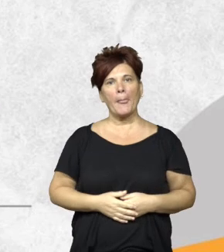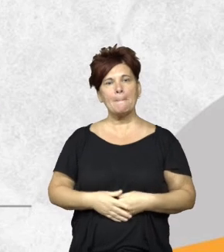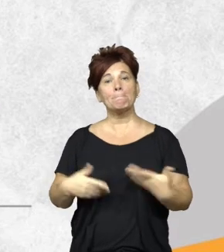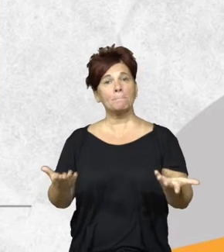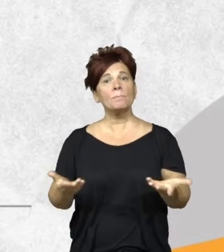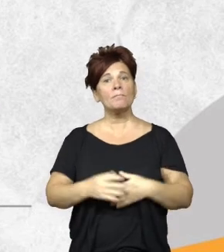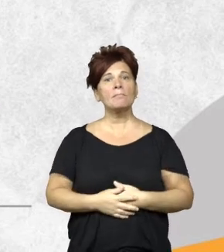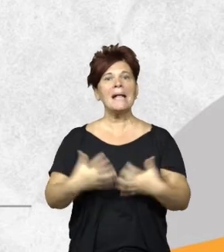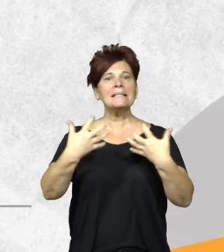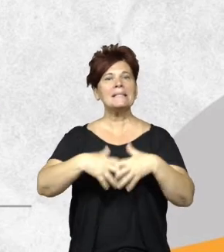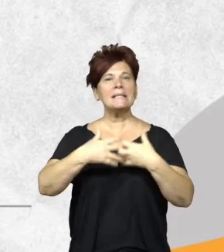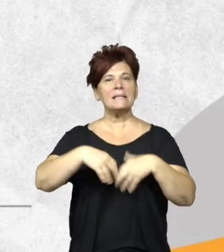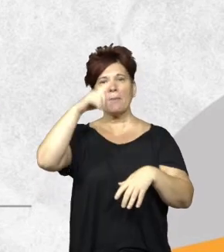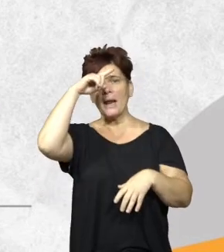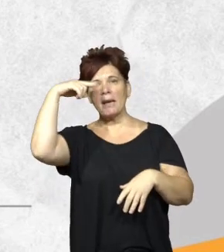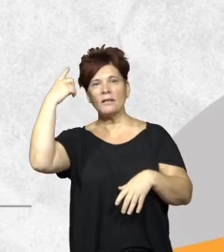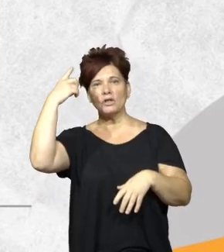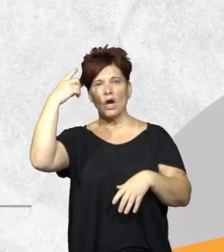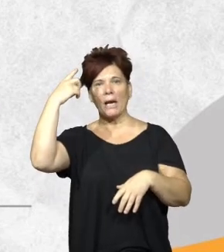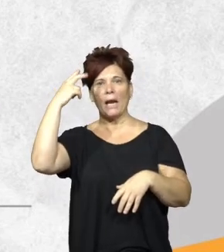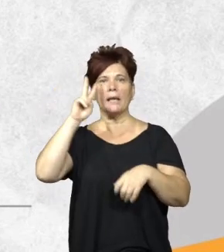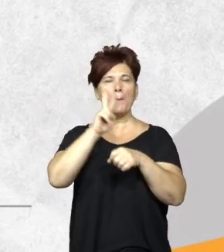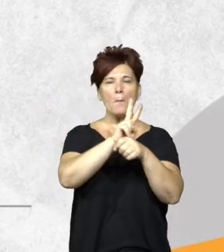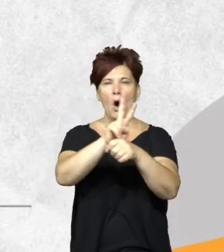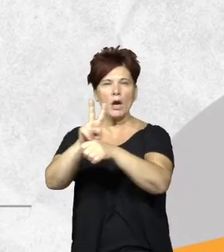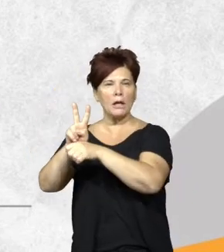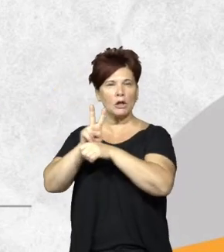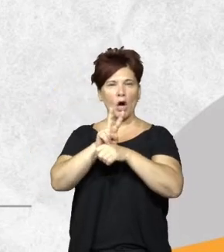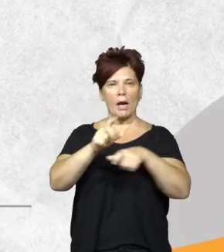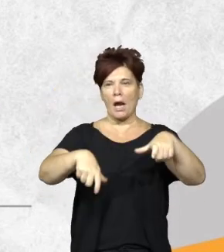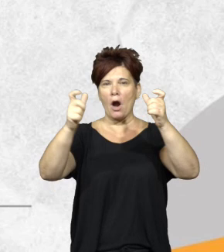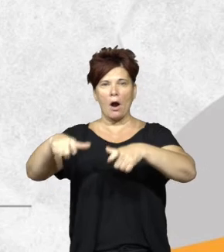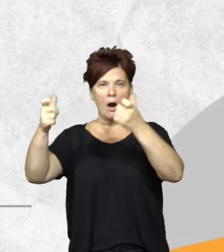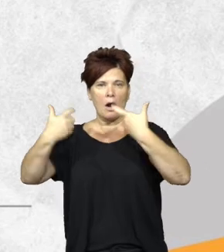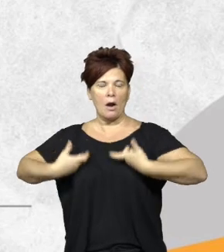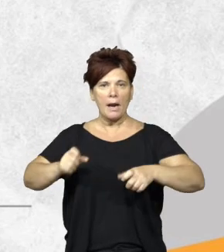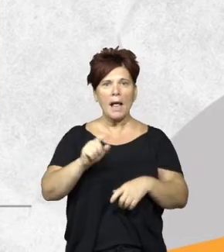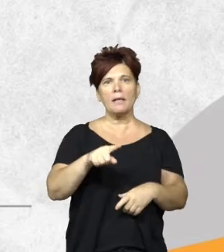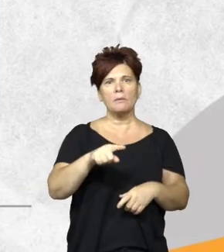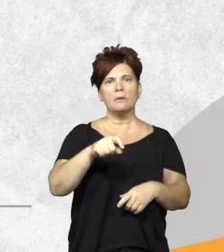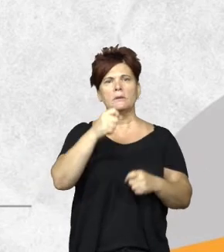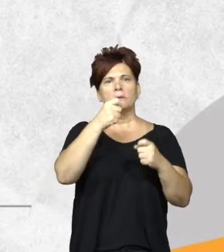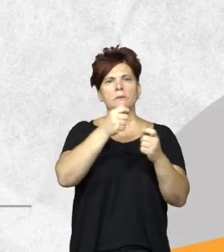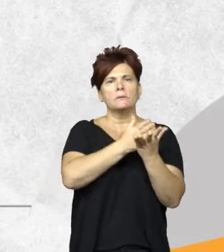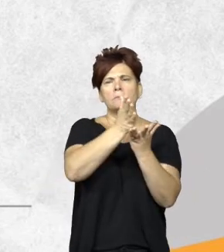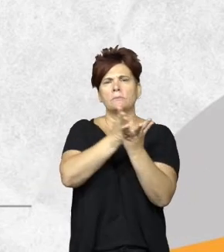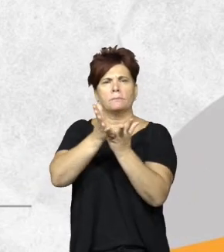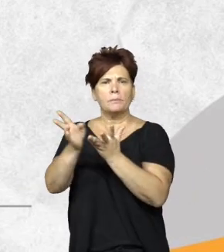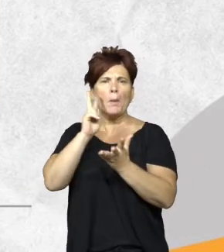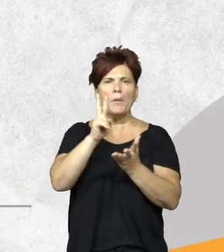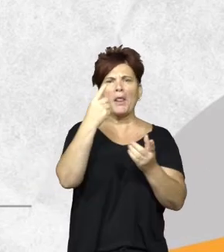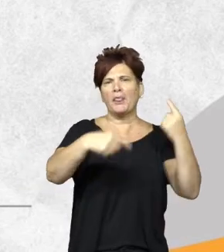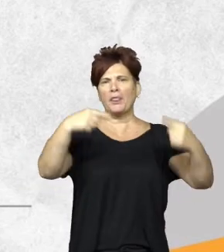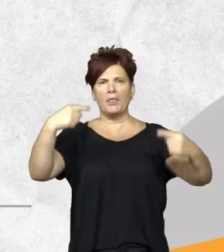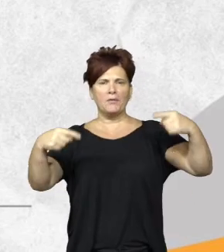el sistema nacional de monitoreo de bosques nativos tiene distintos componentes para ver distintos aspectos de lo que